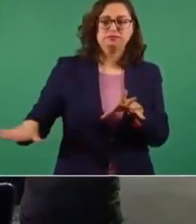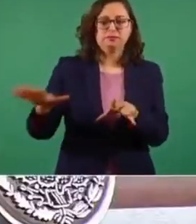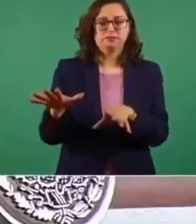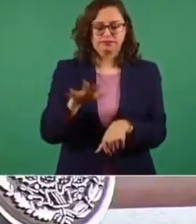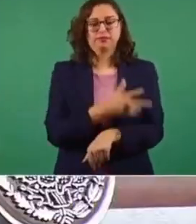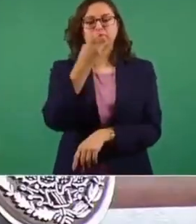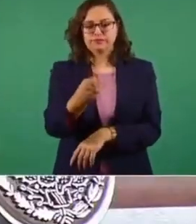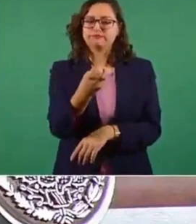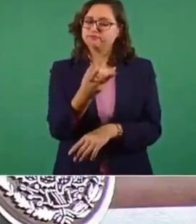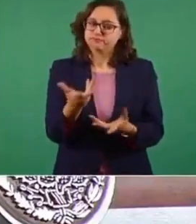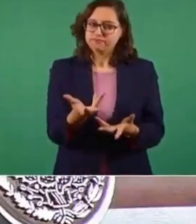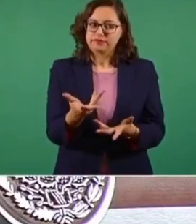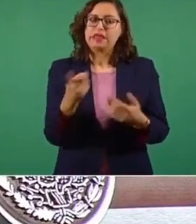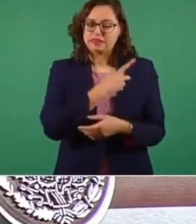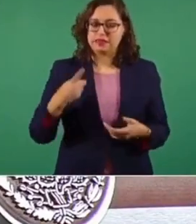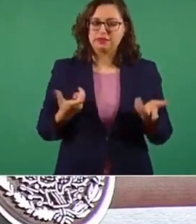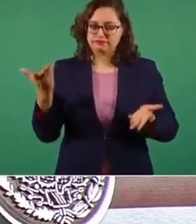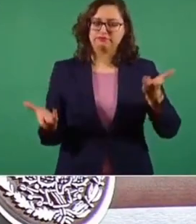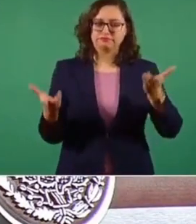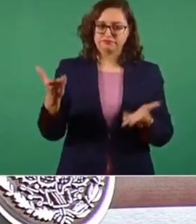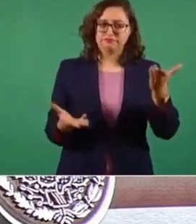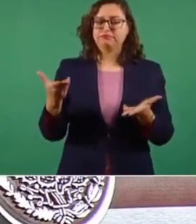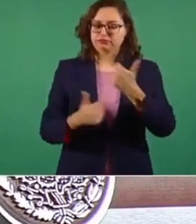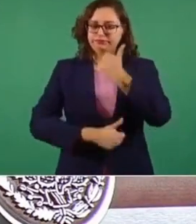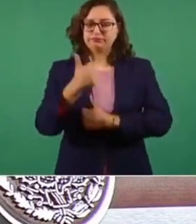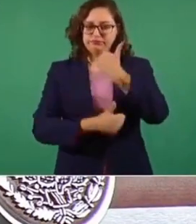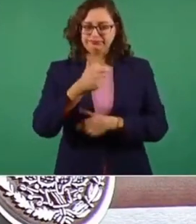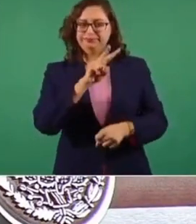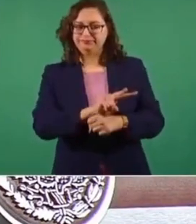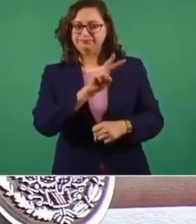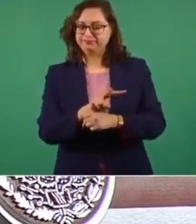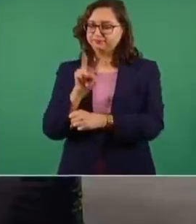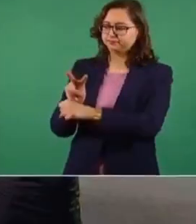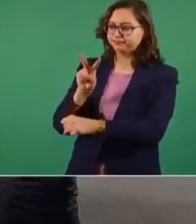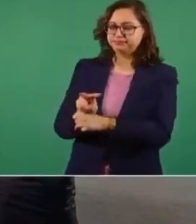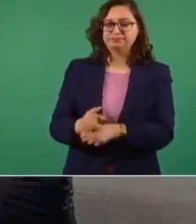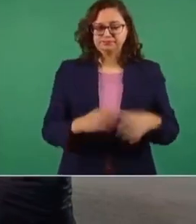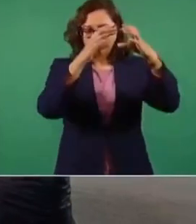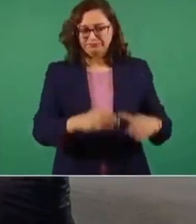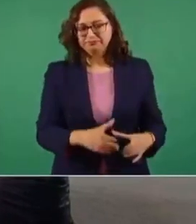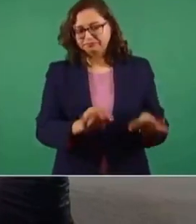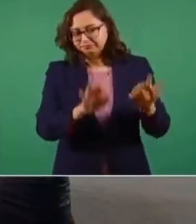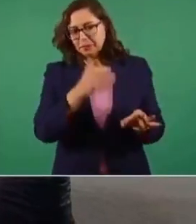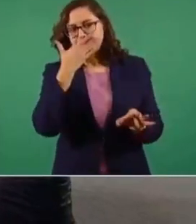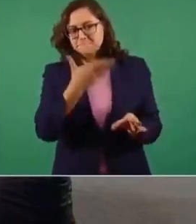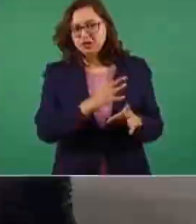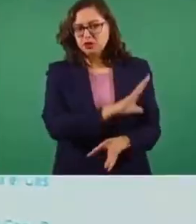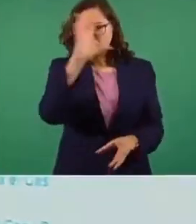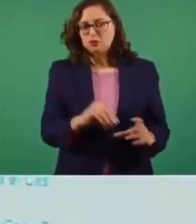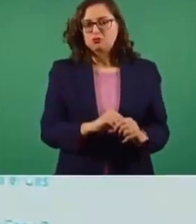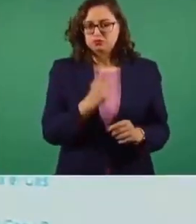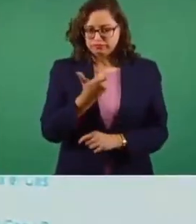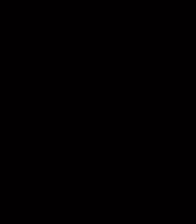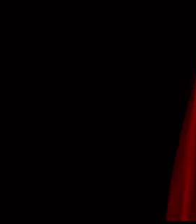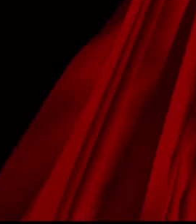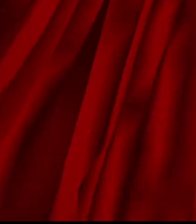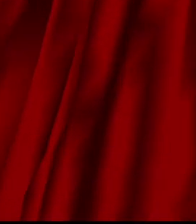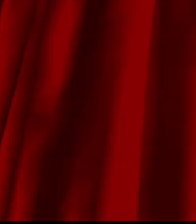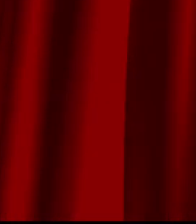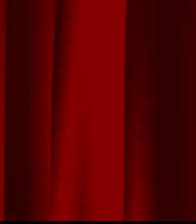vamos a continuar dándole seguimiento al gas para que den cilindros completos y se mantenga un precio justo.